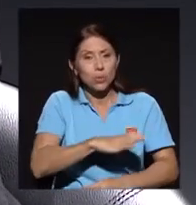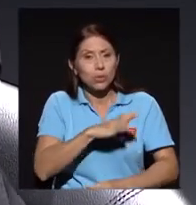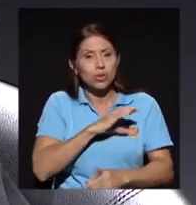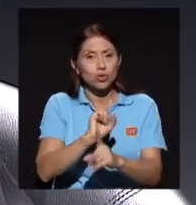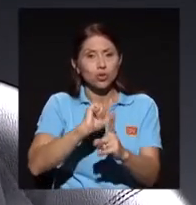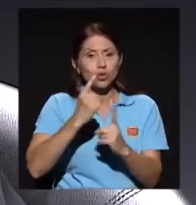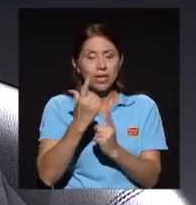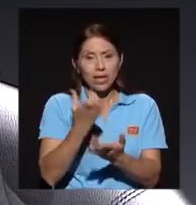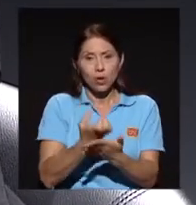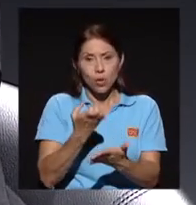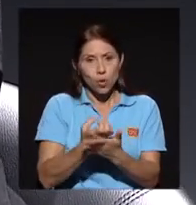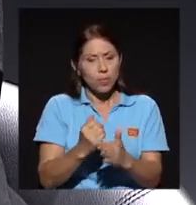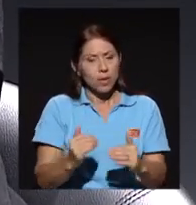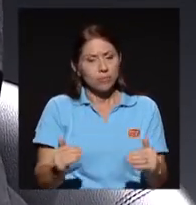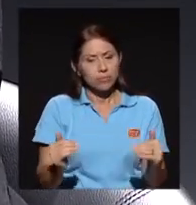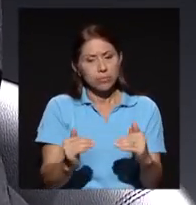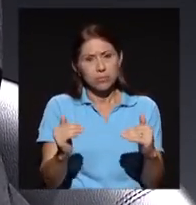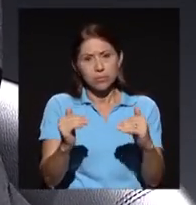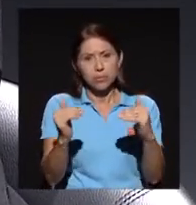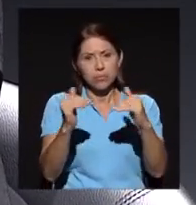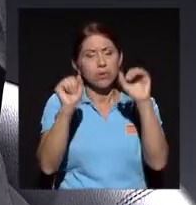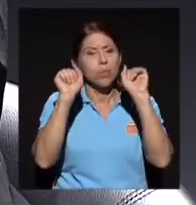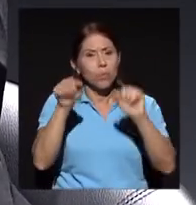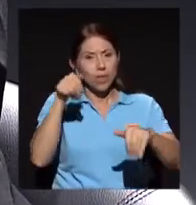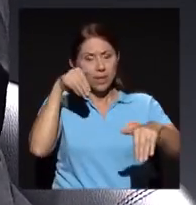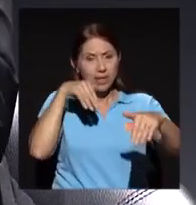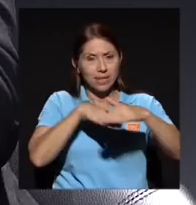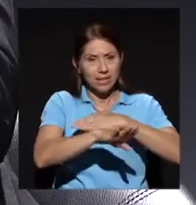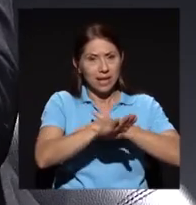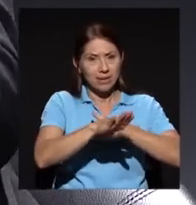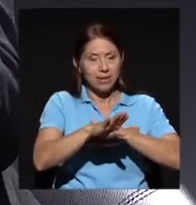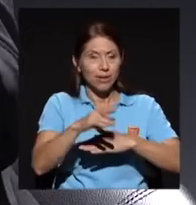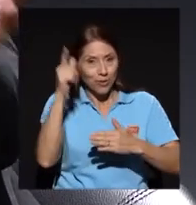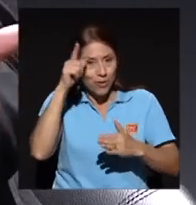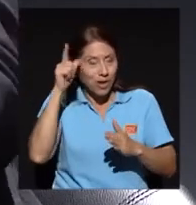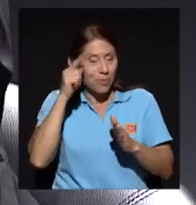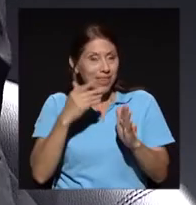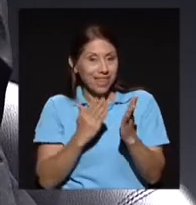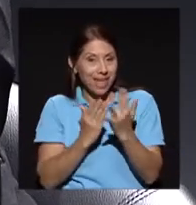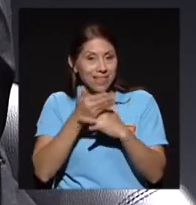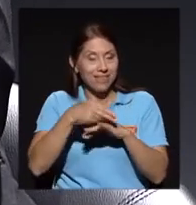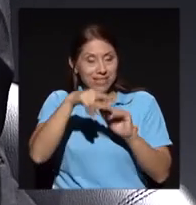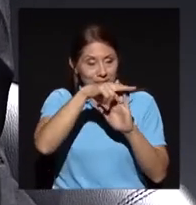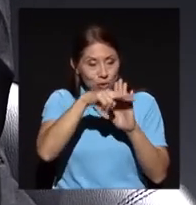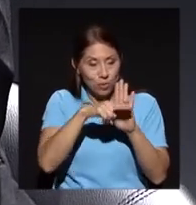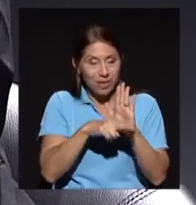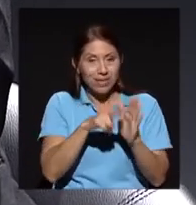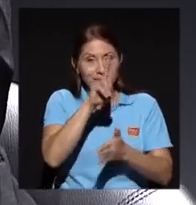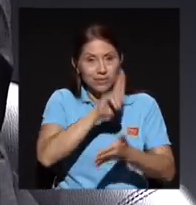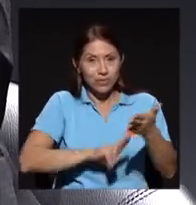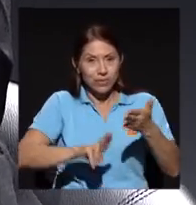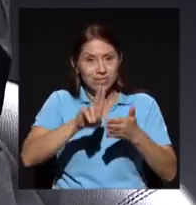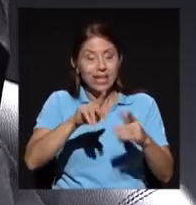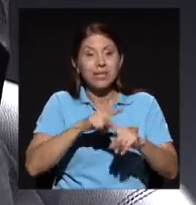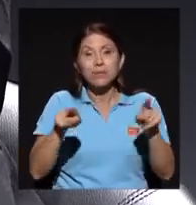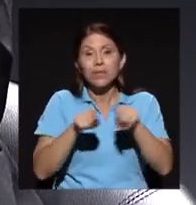pues, a través de las normativas universitarias, pero también dar la posibilidad de que los estudiantes